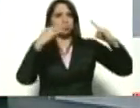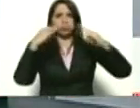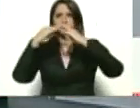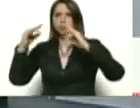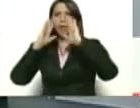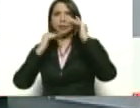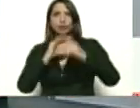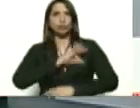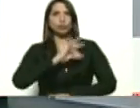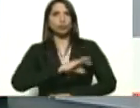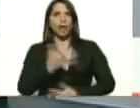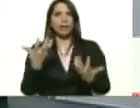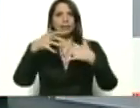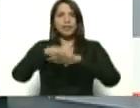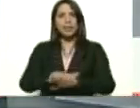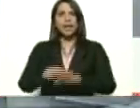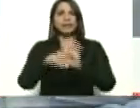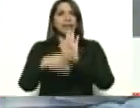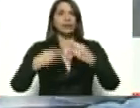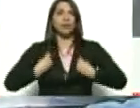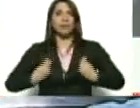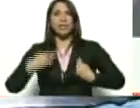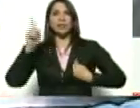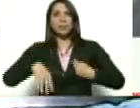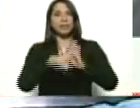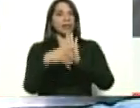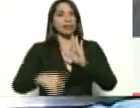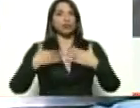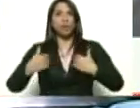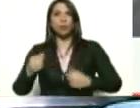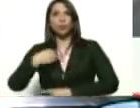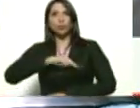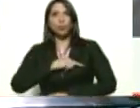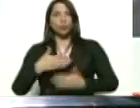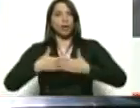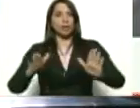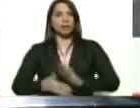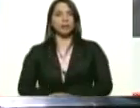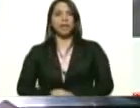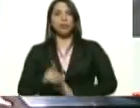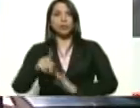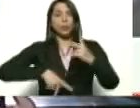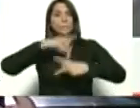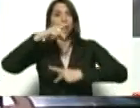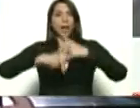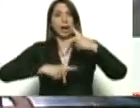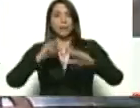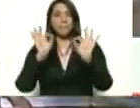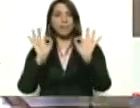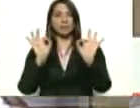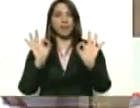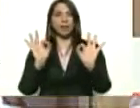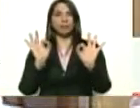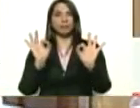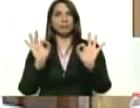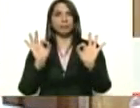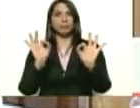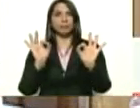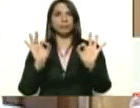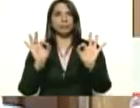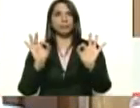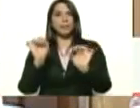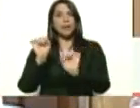integral. El derecho a la vida, el derecho a la salud es lo que estamos garantizando con estos planes especiales y, bueno,